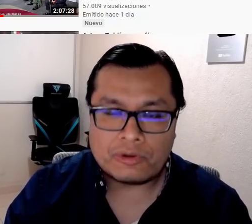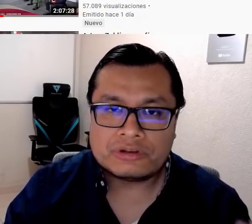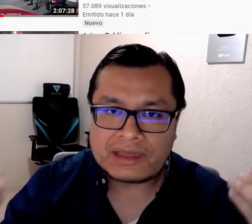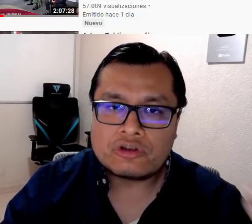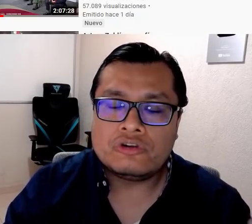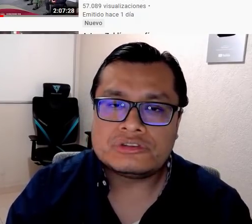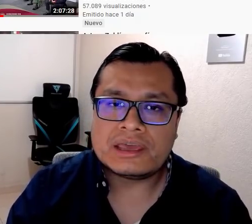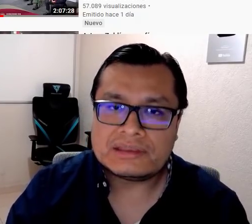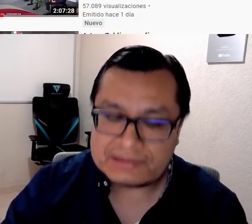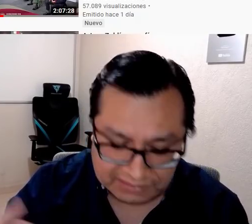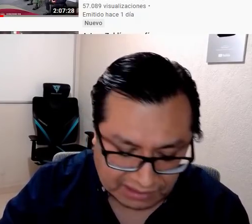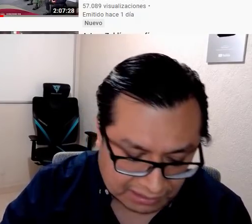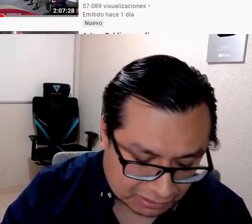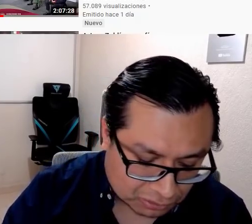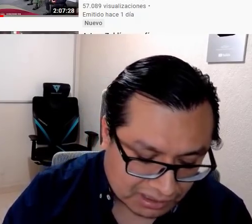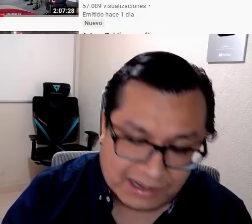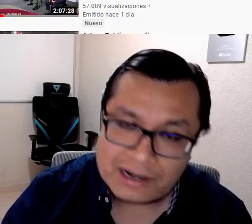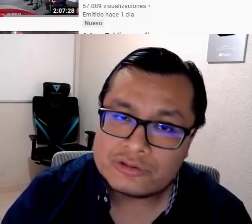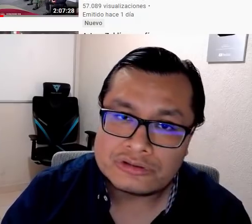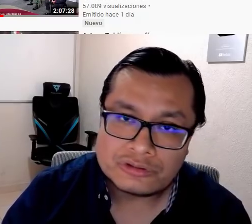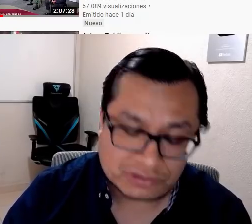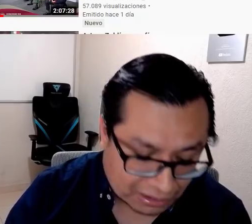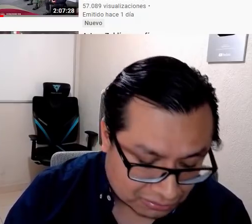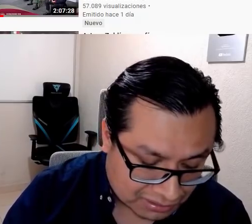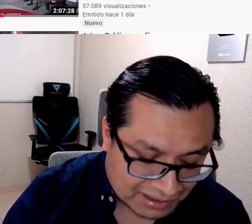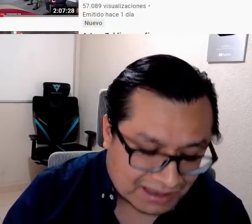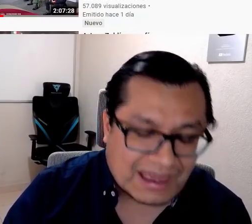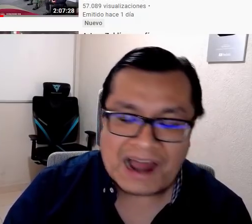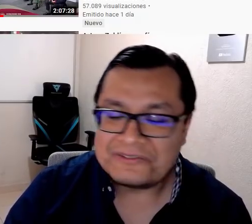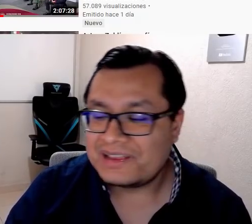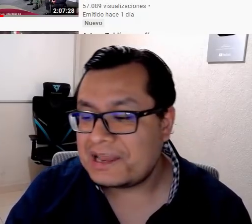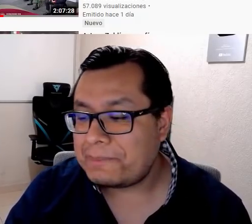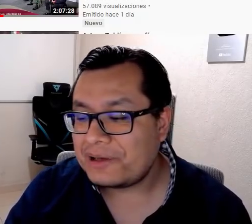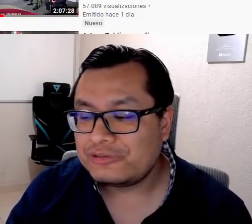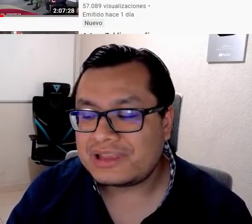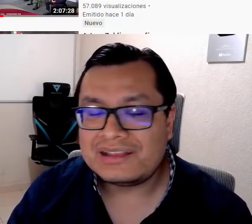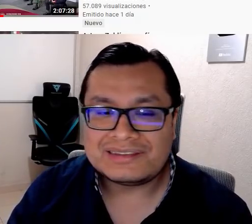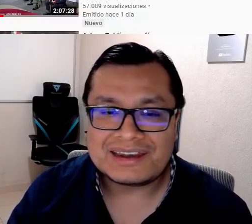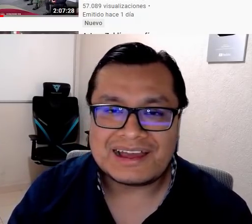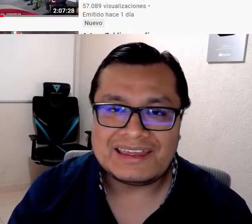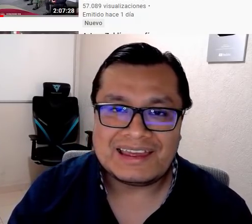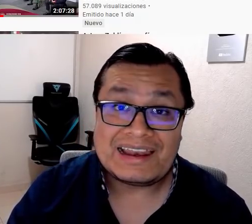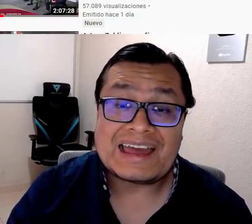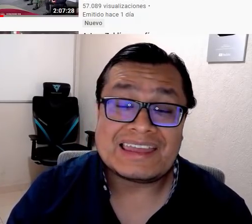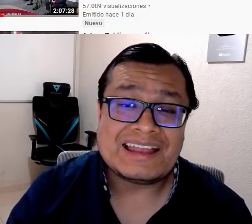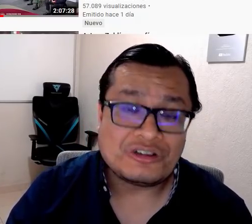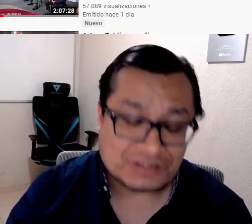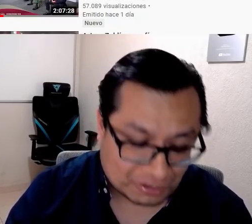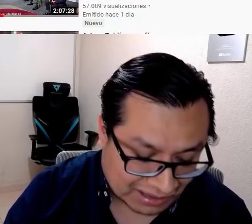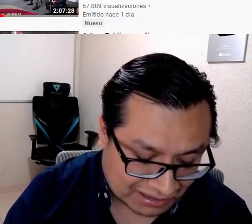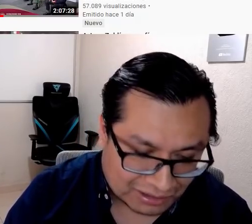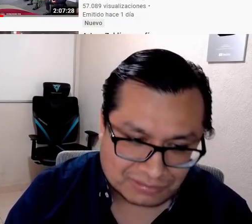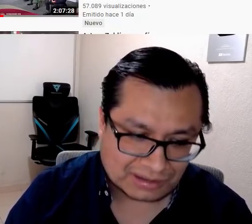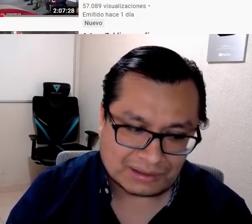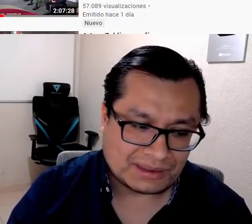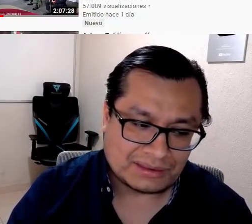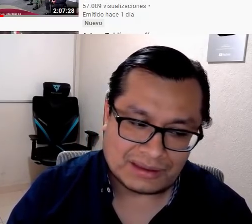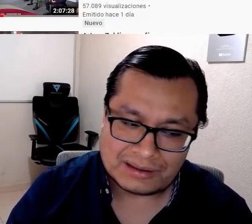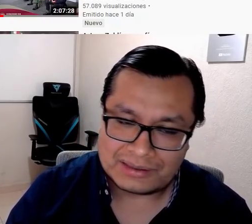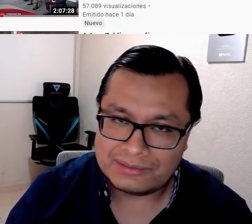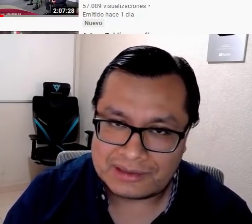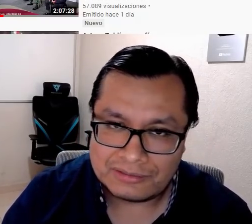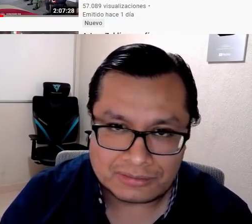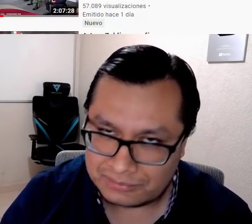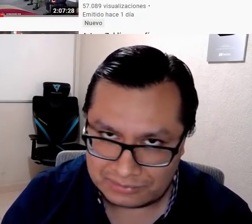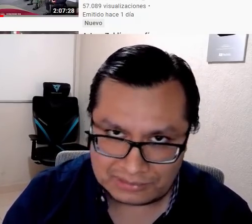por favor, sean conscientes, hasta incremento salarial nos dieron. Al final le preguntan acerca de la guía del consejo técnico, que también